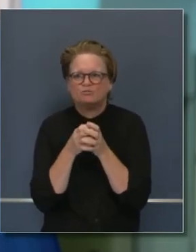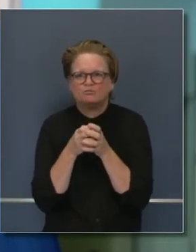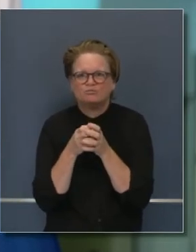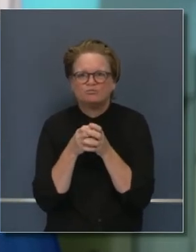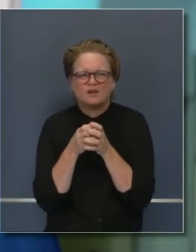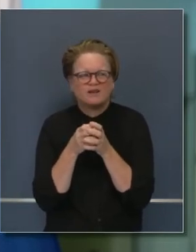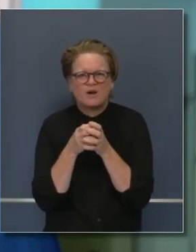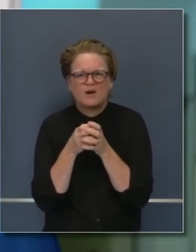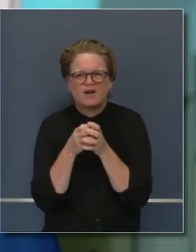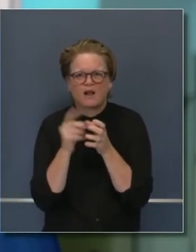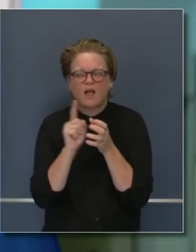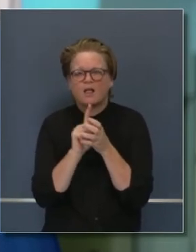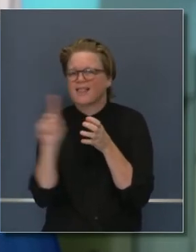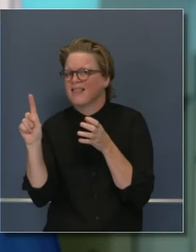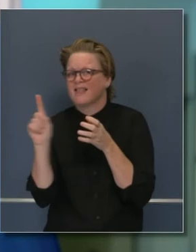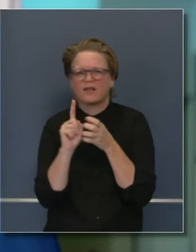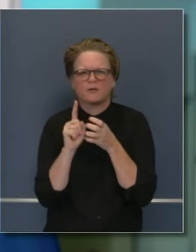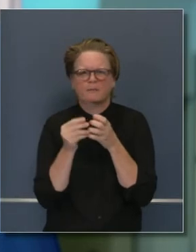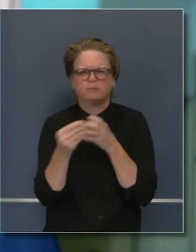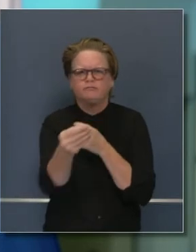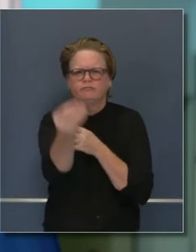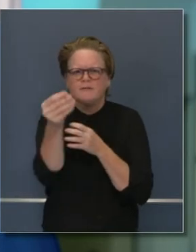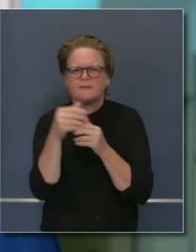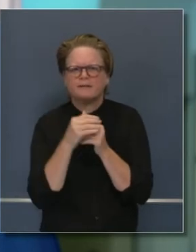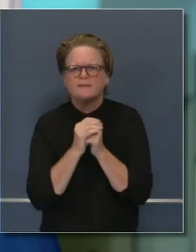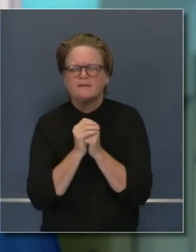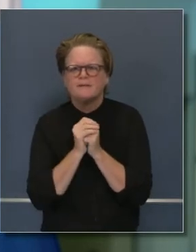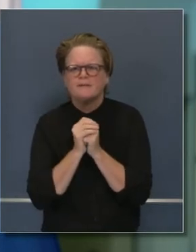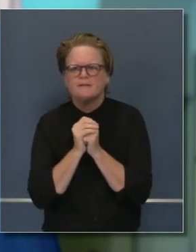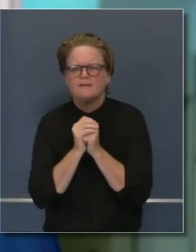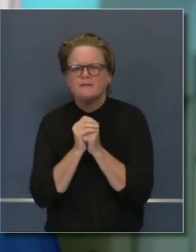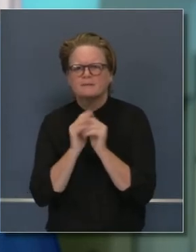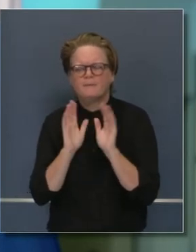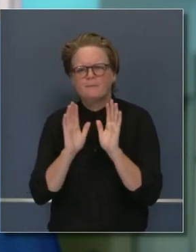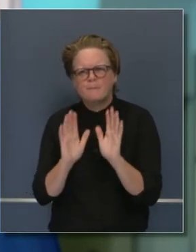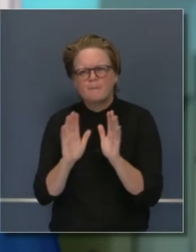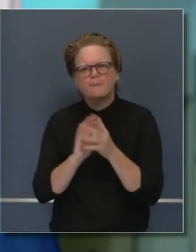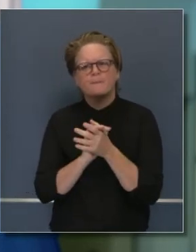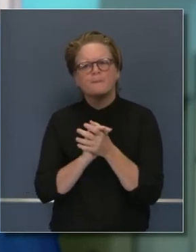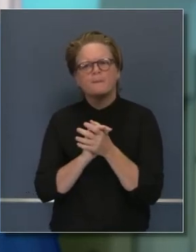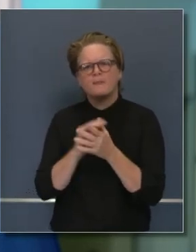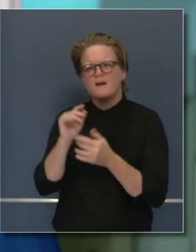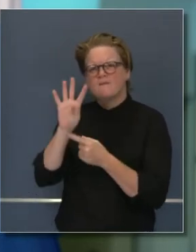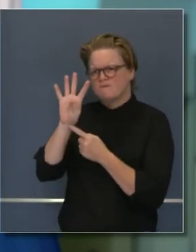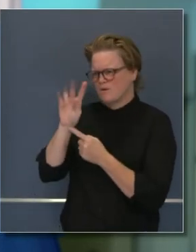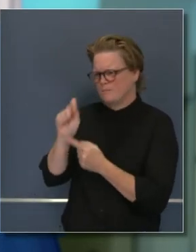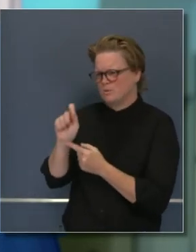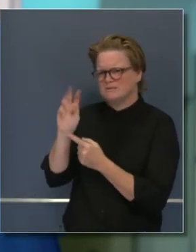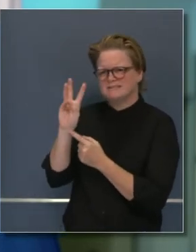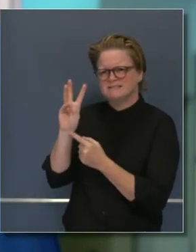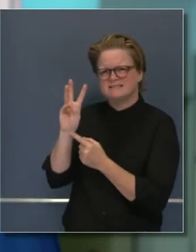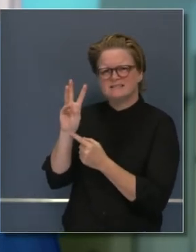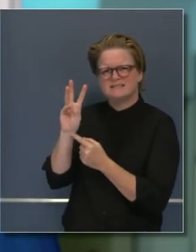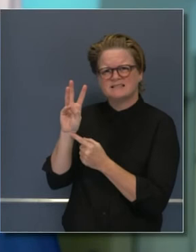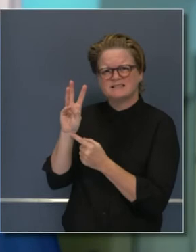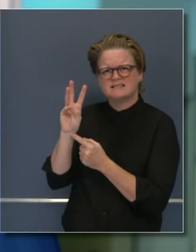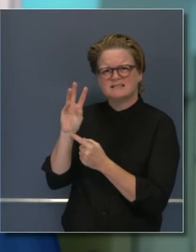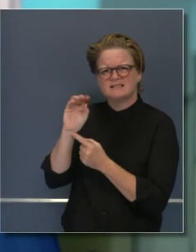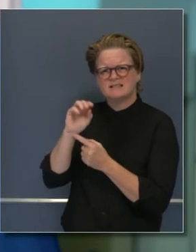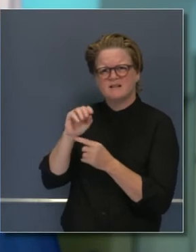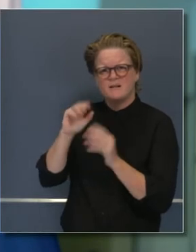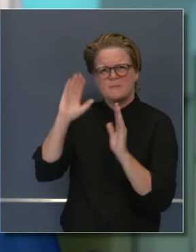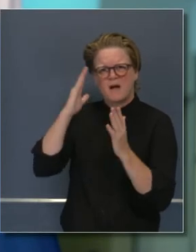adentrándonos al invierno, aumenta el riesgo, aumenta la preocupación. Es buena noticia que estamos a 4.6%